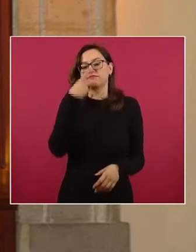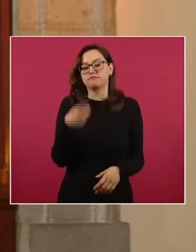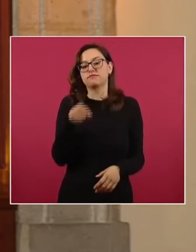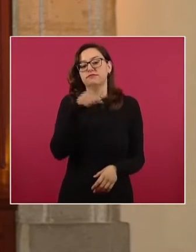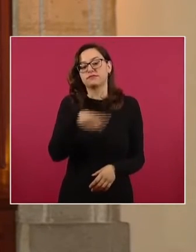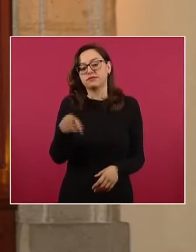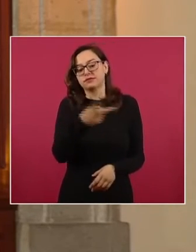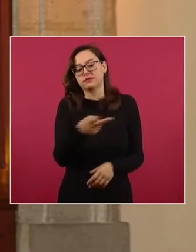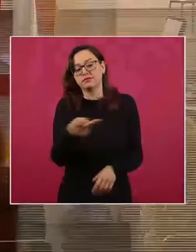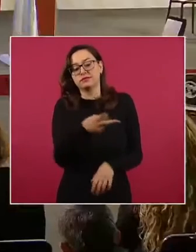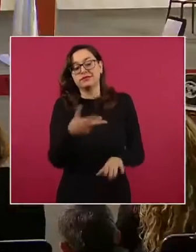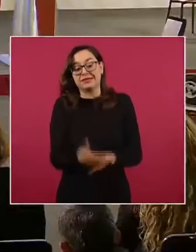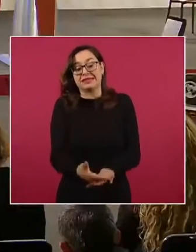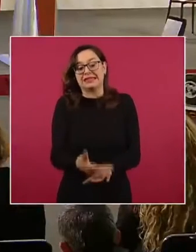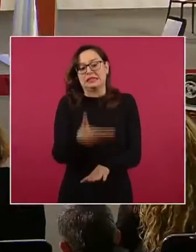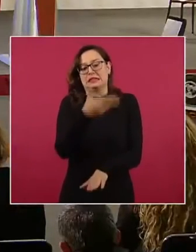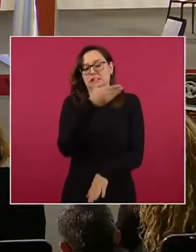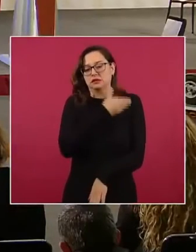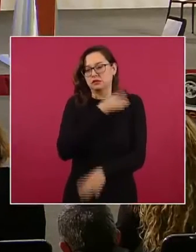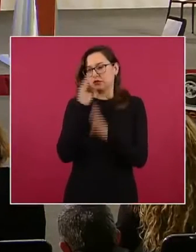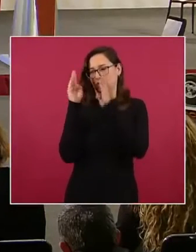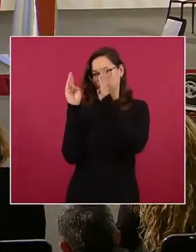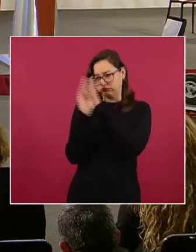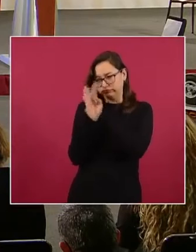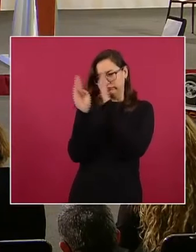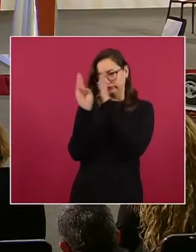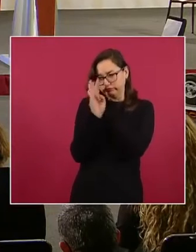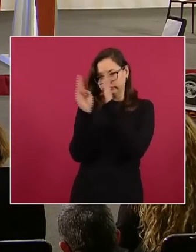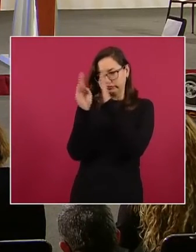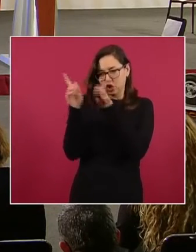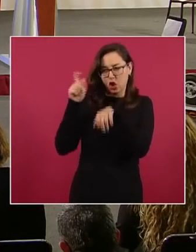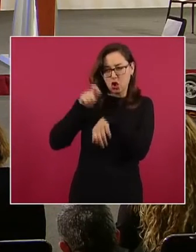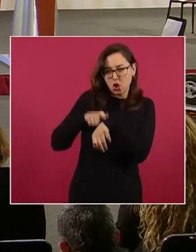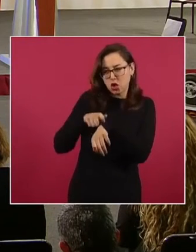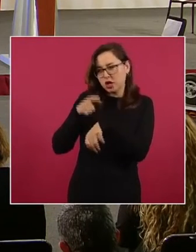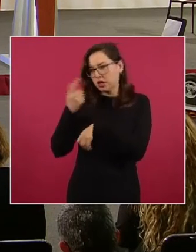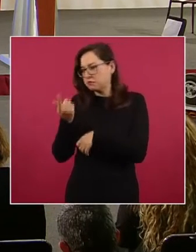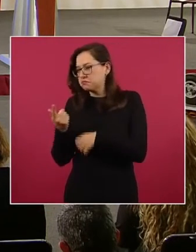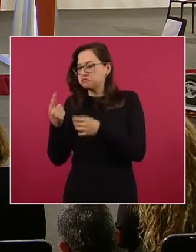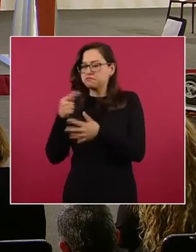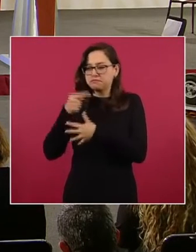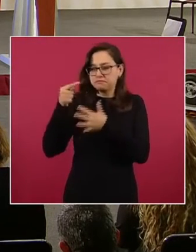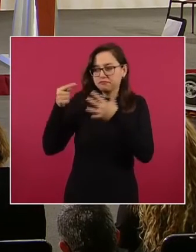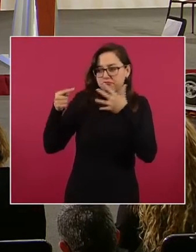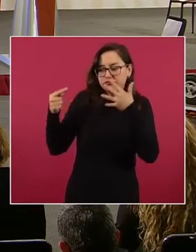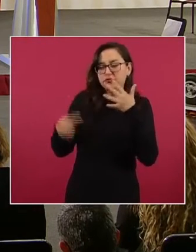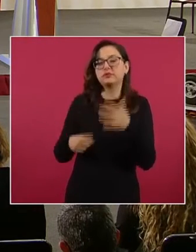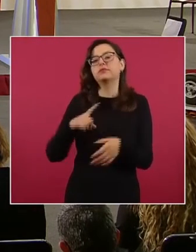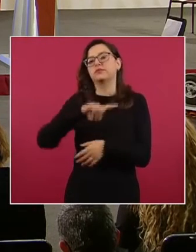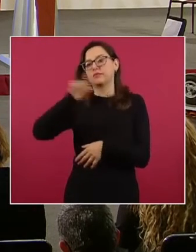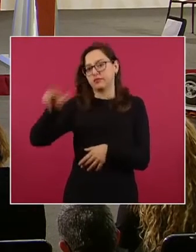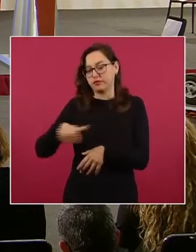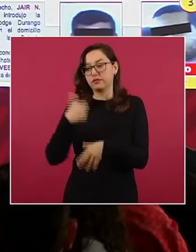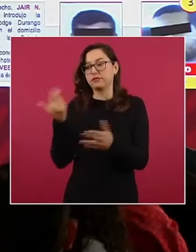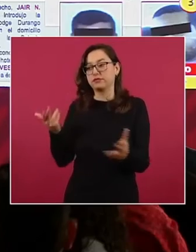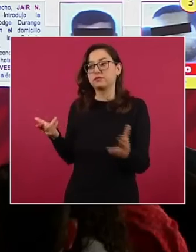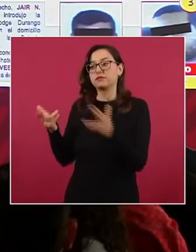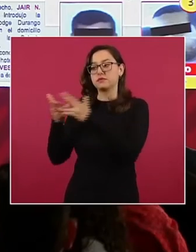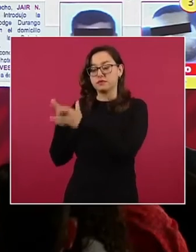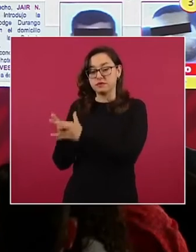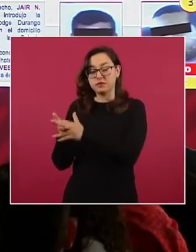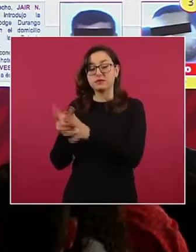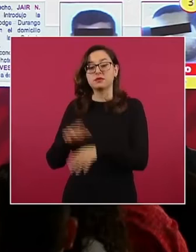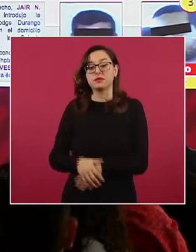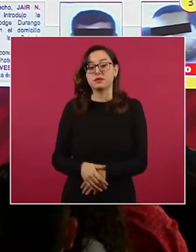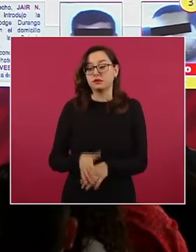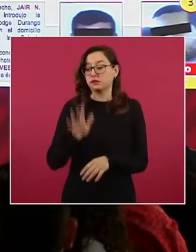acometer el hecho criminal en ese momento posterior. El día del hecho, Jair N. condujo e introdujo